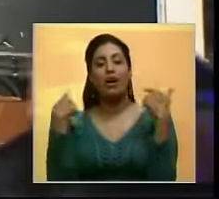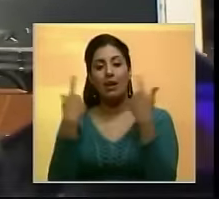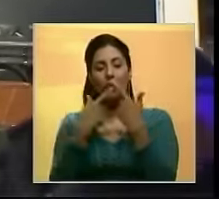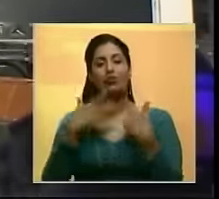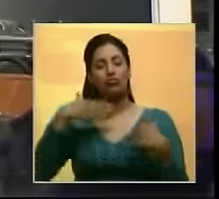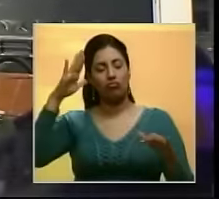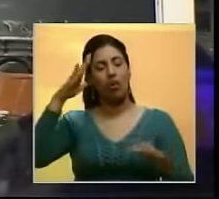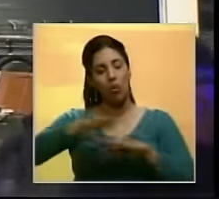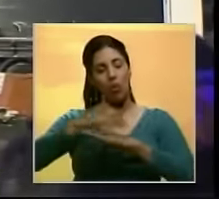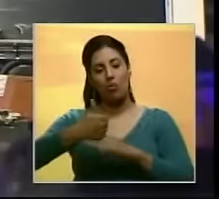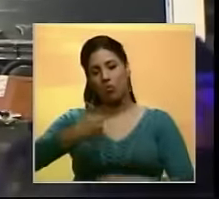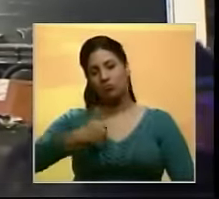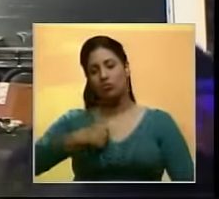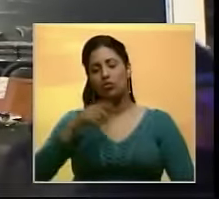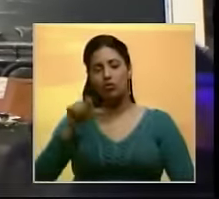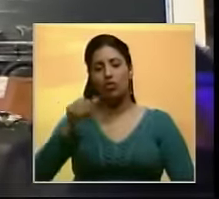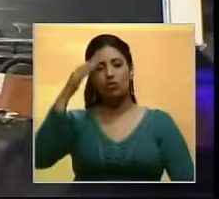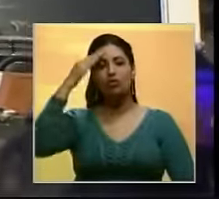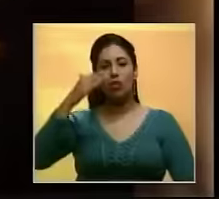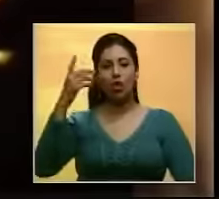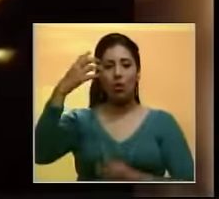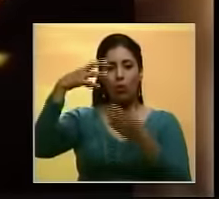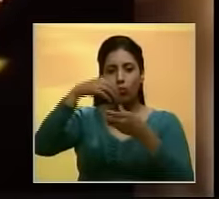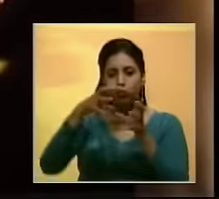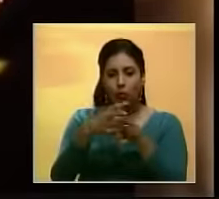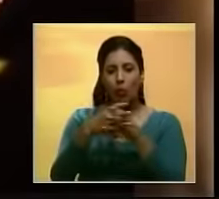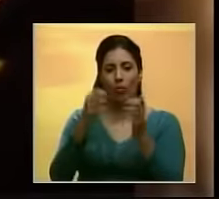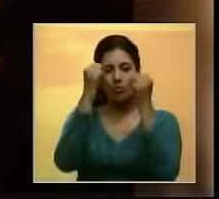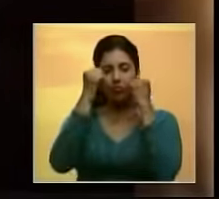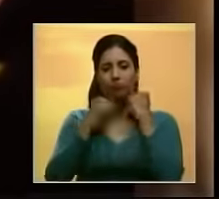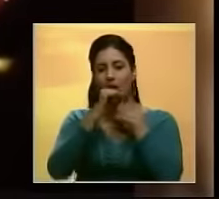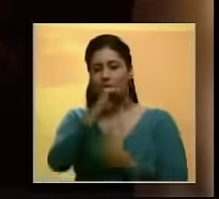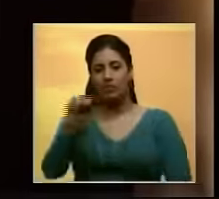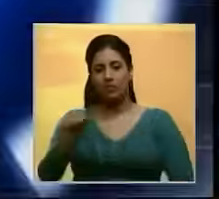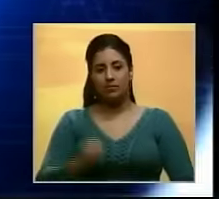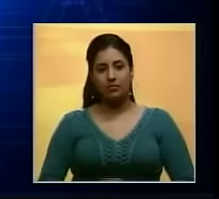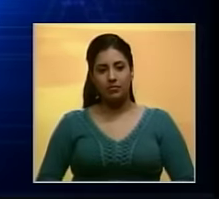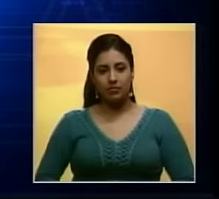aseverando que el atacante es un soldado del grupo extremista.